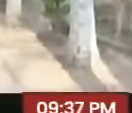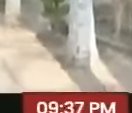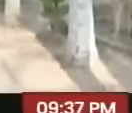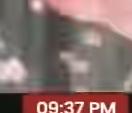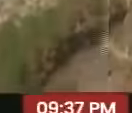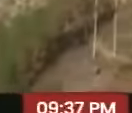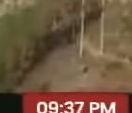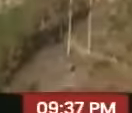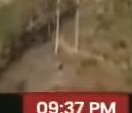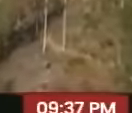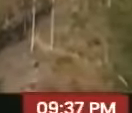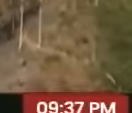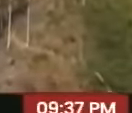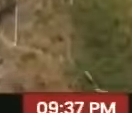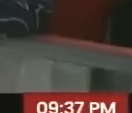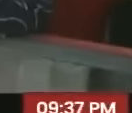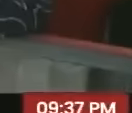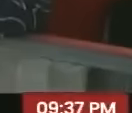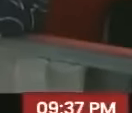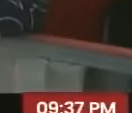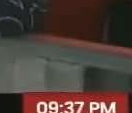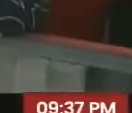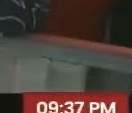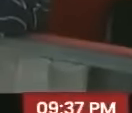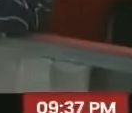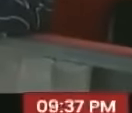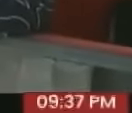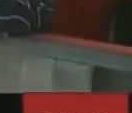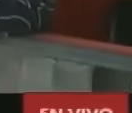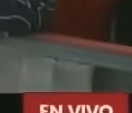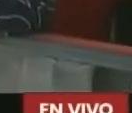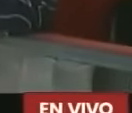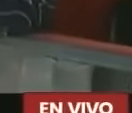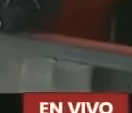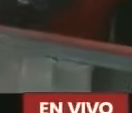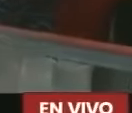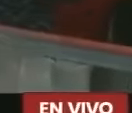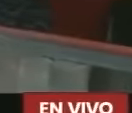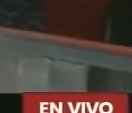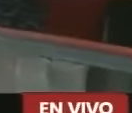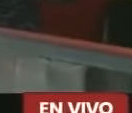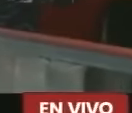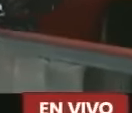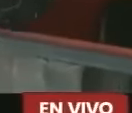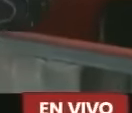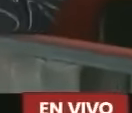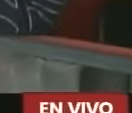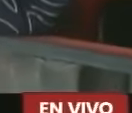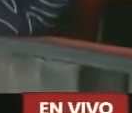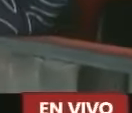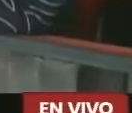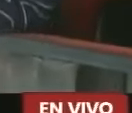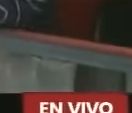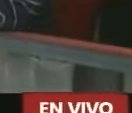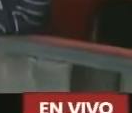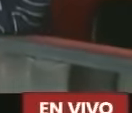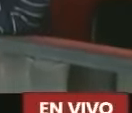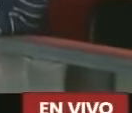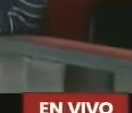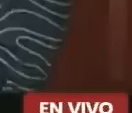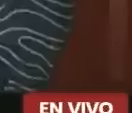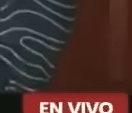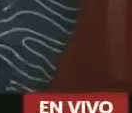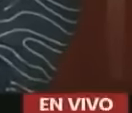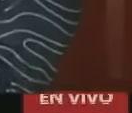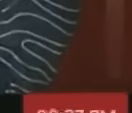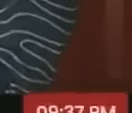lo que soñamos. Y me acuerdo ese día que vengo pasando con mi moto, me despicho y viene Casa Militar y me dice, no, no, no, por aquí no pueden pasar, por aquí no pueden